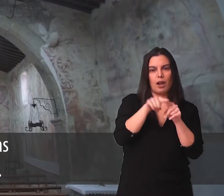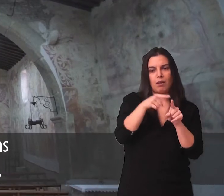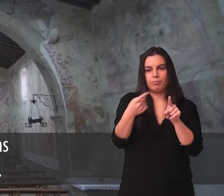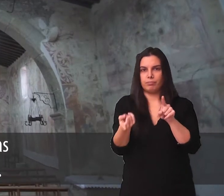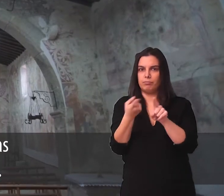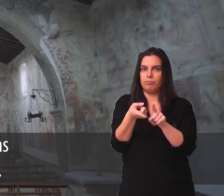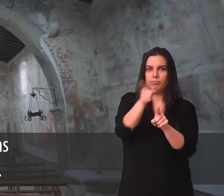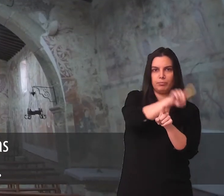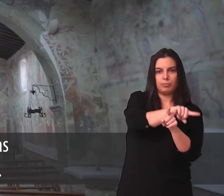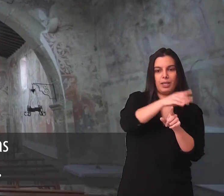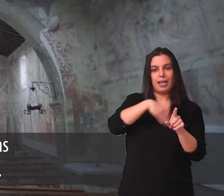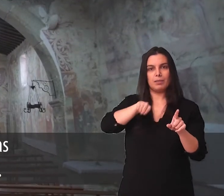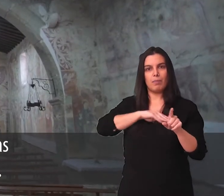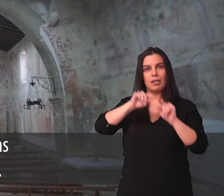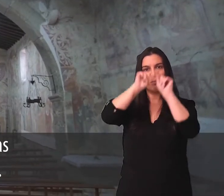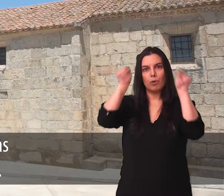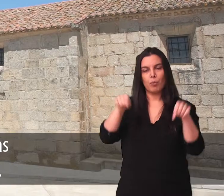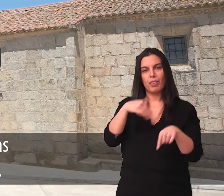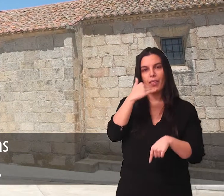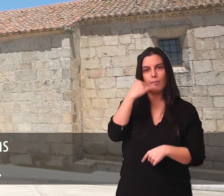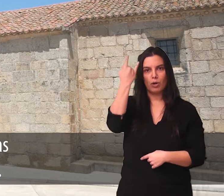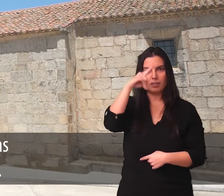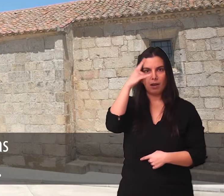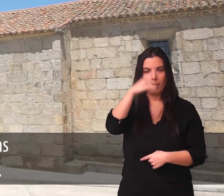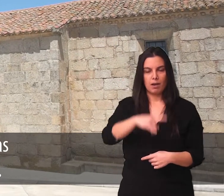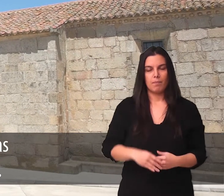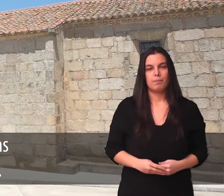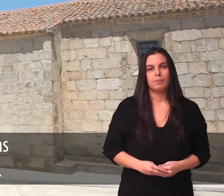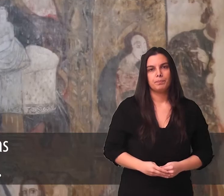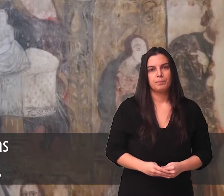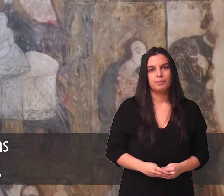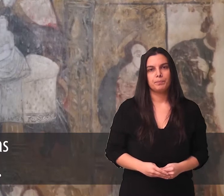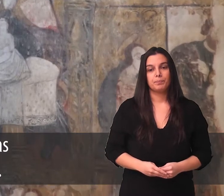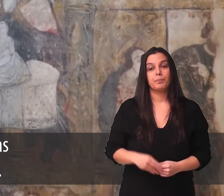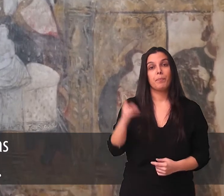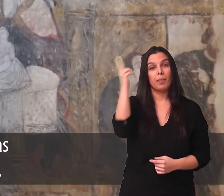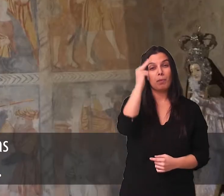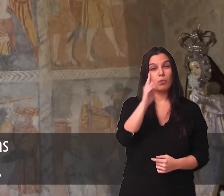dos lados de la frontera, en España, en las provincias de Zamora y Salamanca.